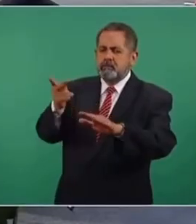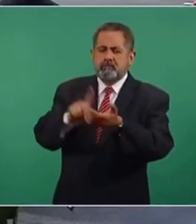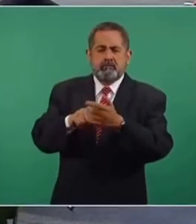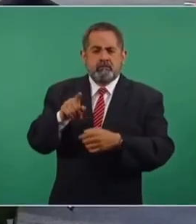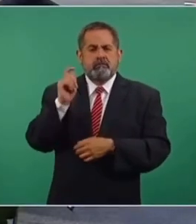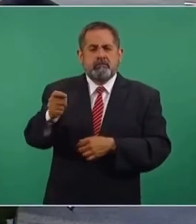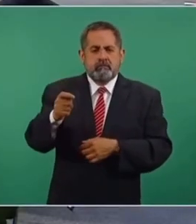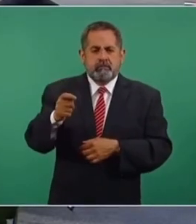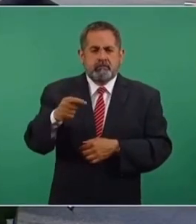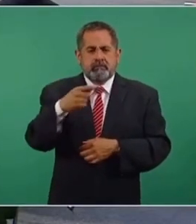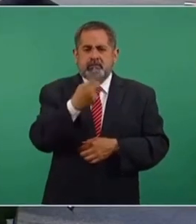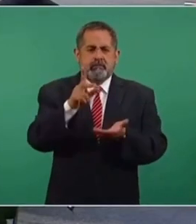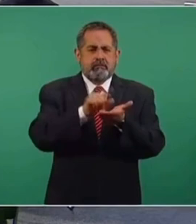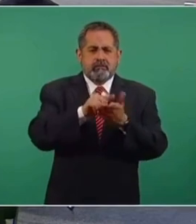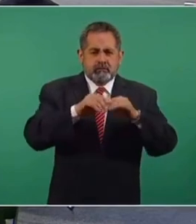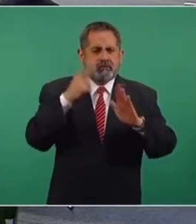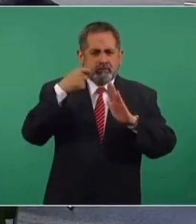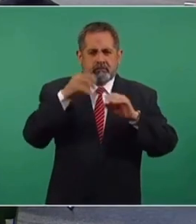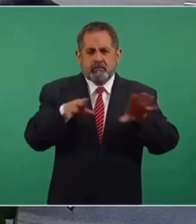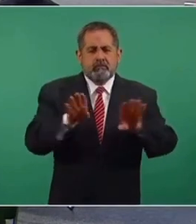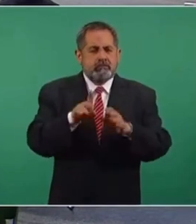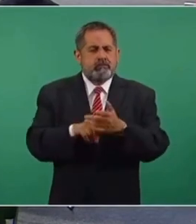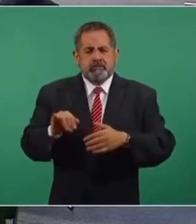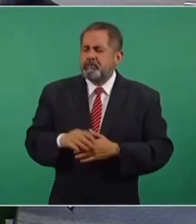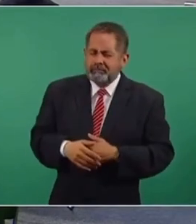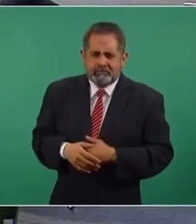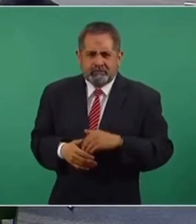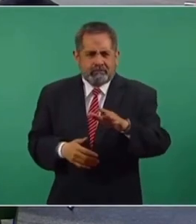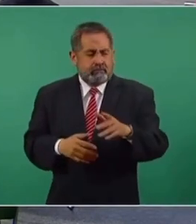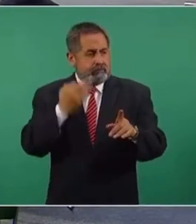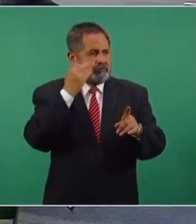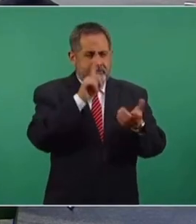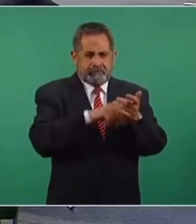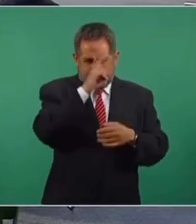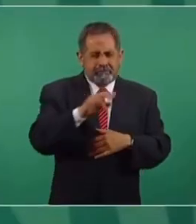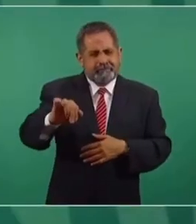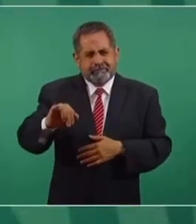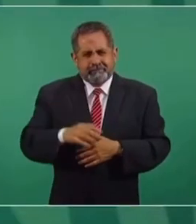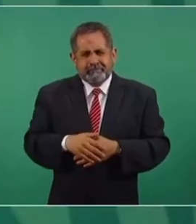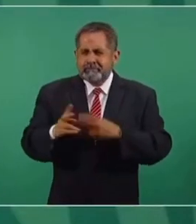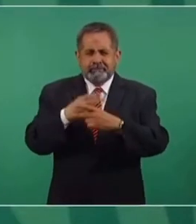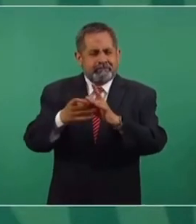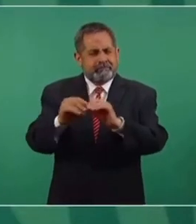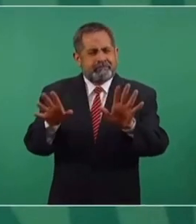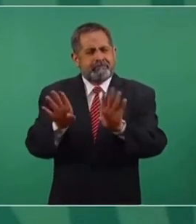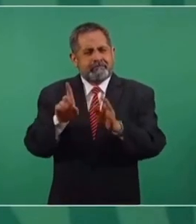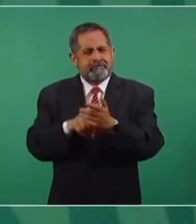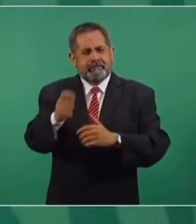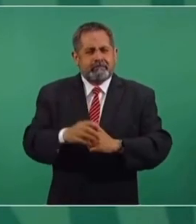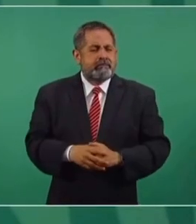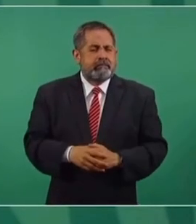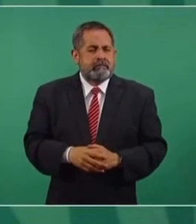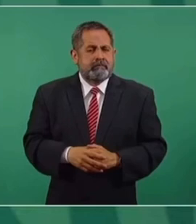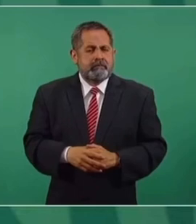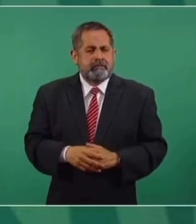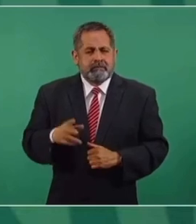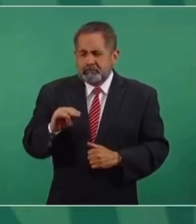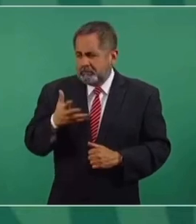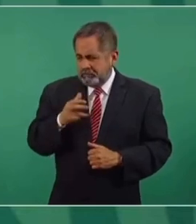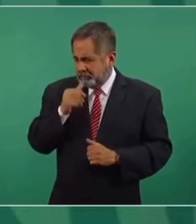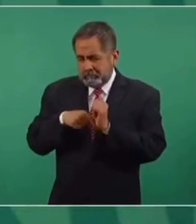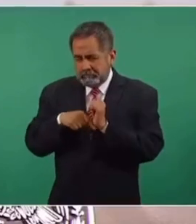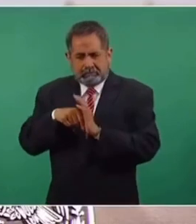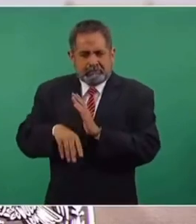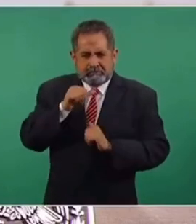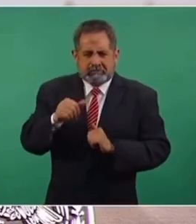ocurrió fue simplemente la emisión de dos tuits, un tuit y un video. Sí, sí, y seguramente se va a aclarar, porque no tenemos